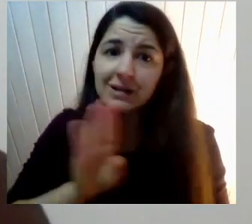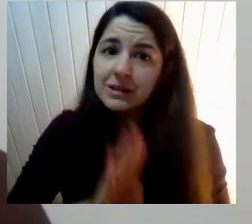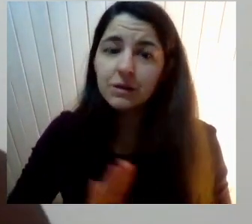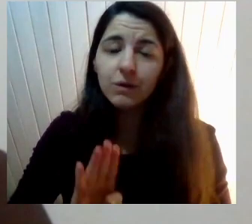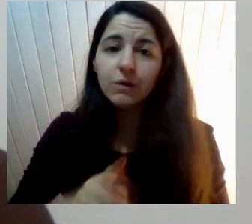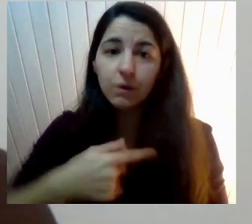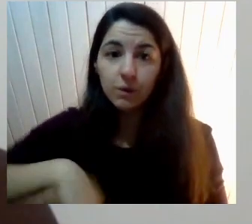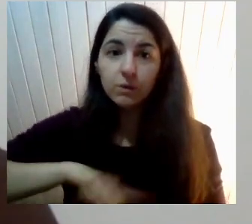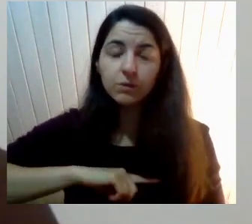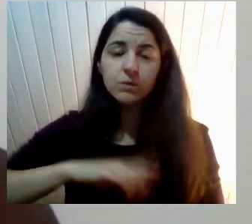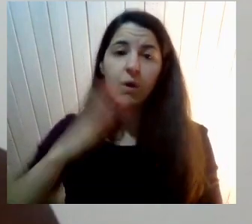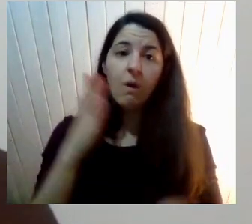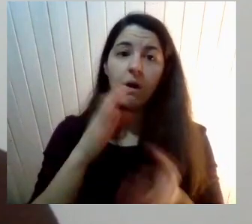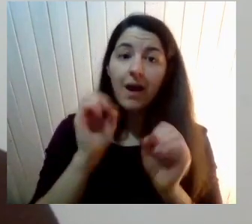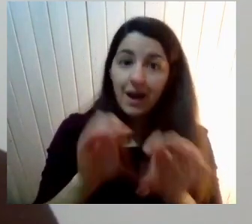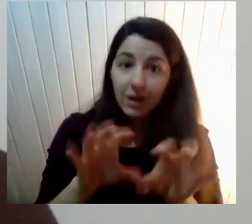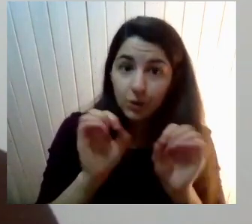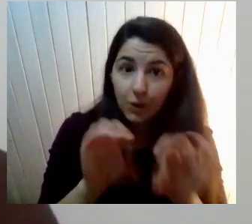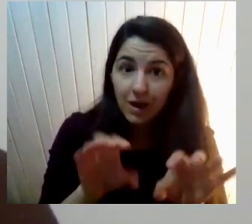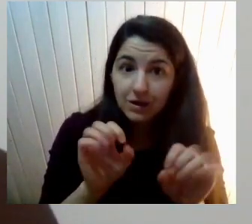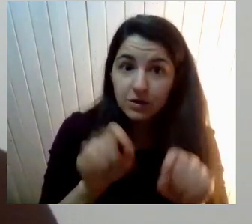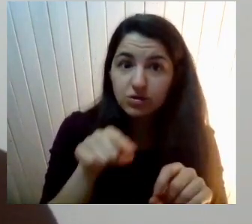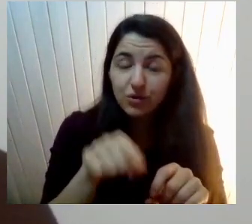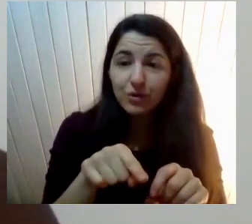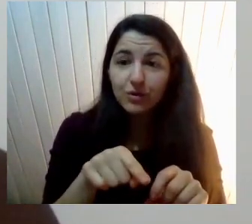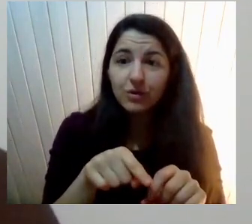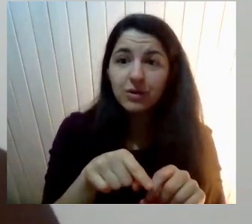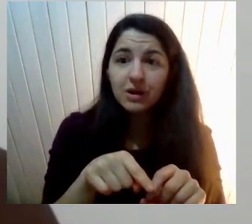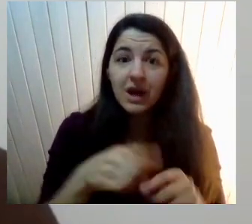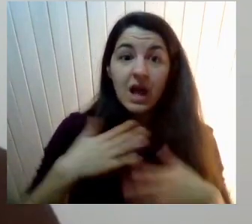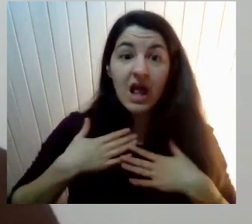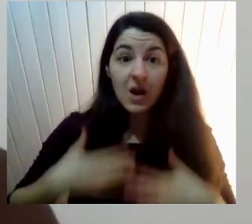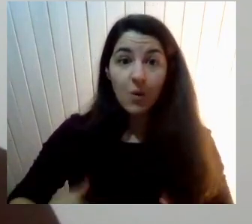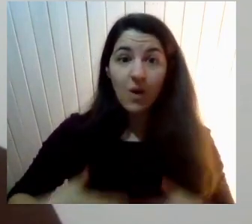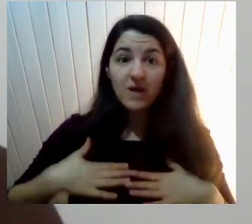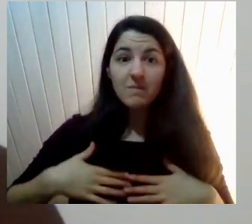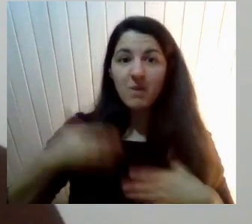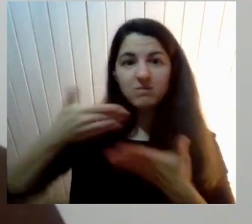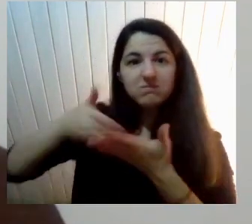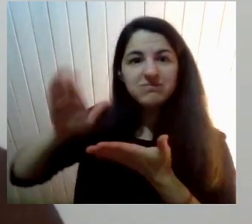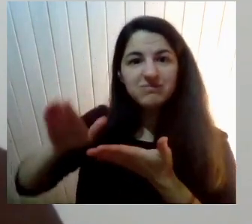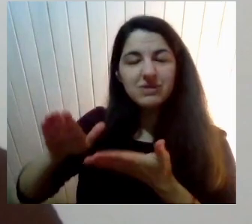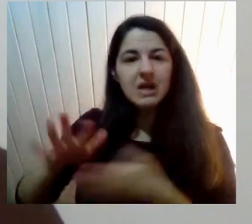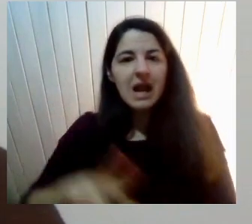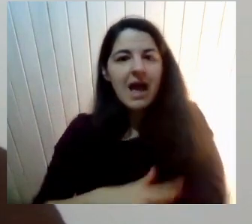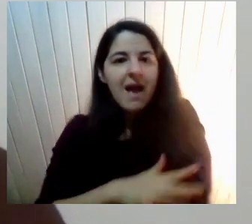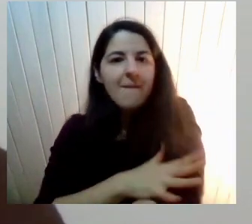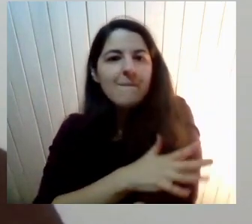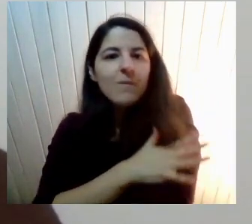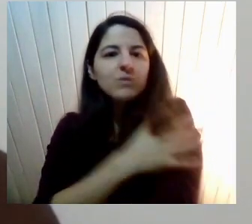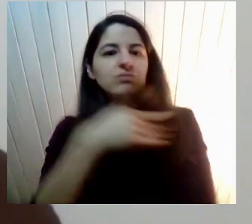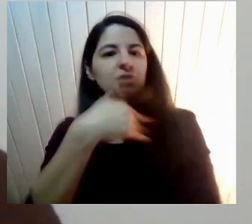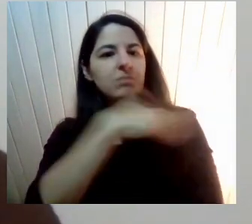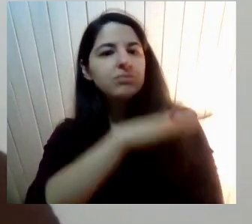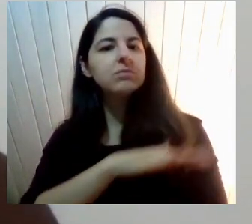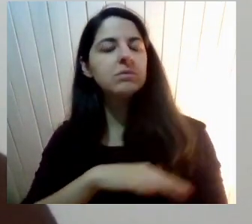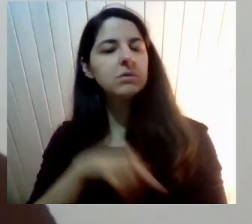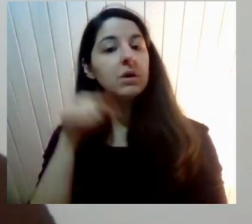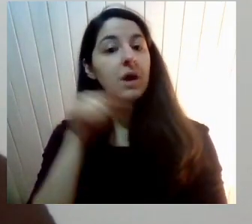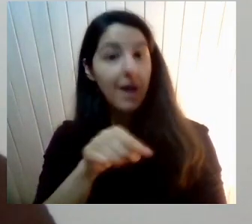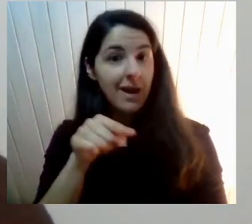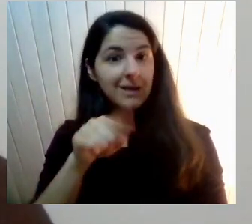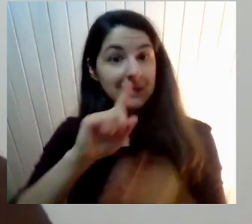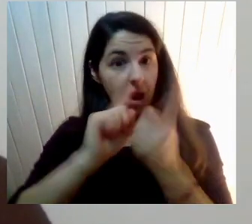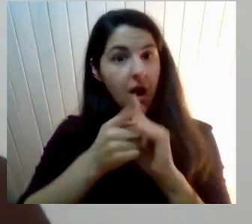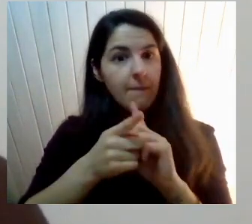Frente a una educación Que no le dio lugar Ni al cuerpo Ni a los afectos Entonces yo creo Que ese cambio Que es profundamente feminista